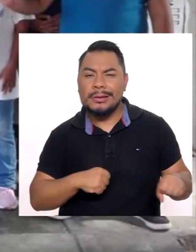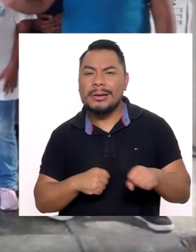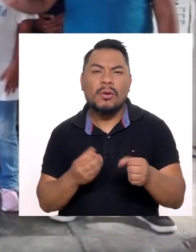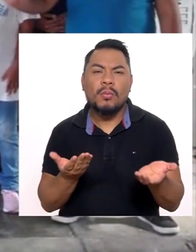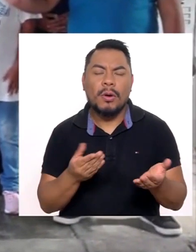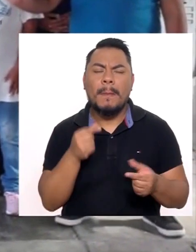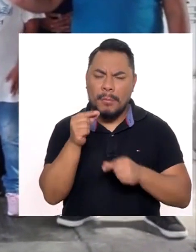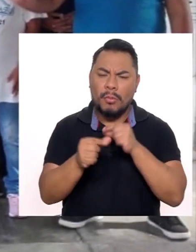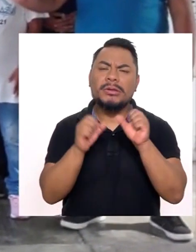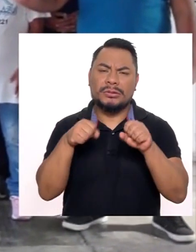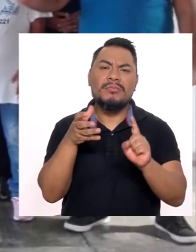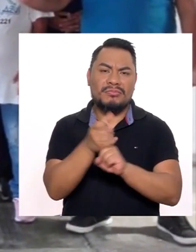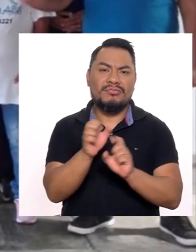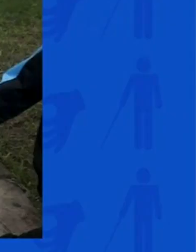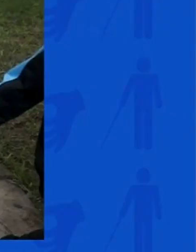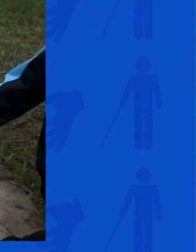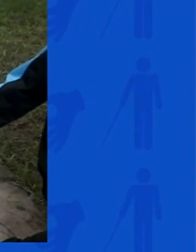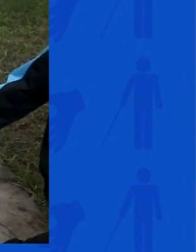Poco a poco sí se puede